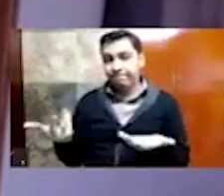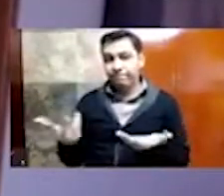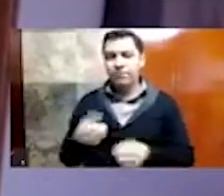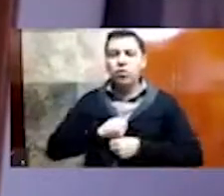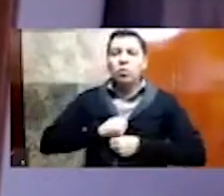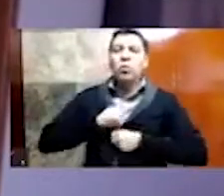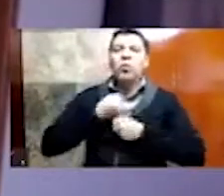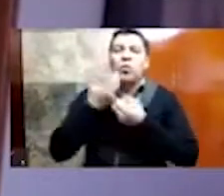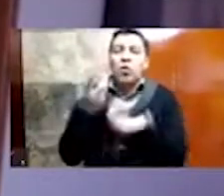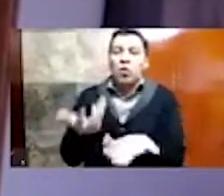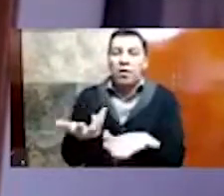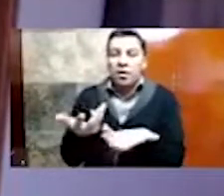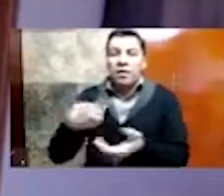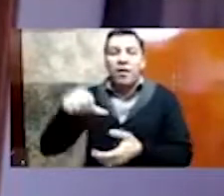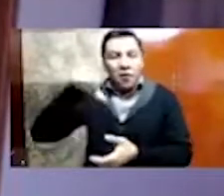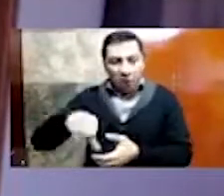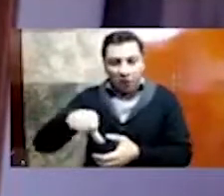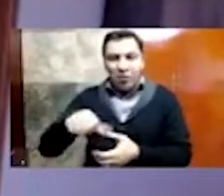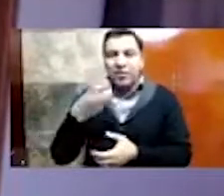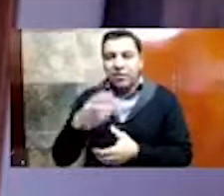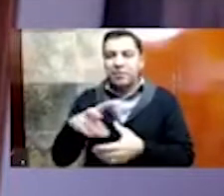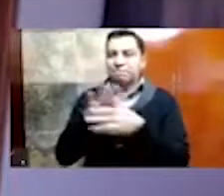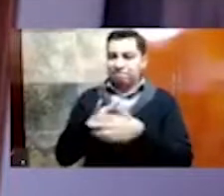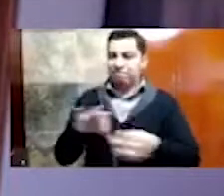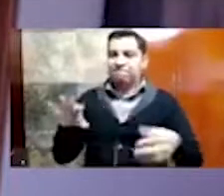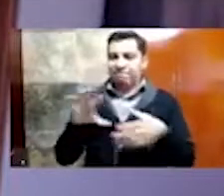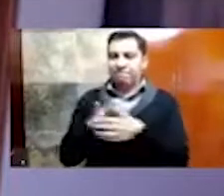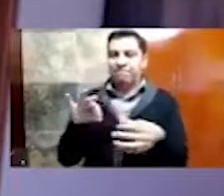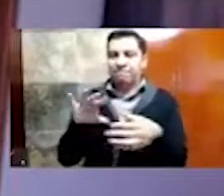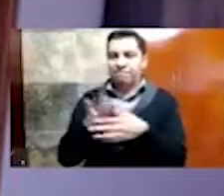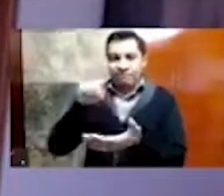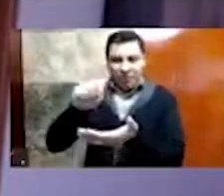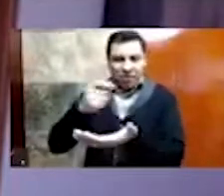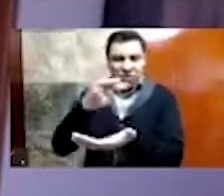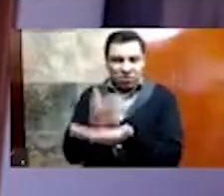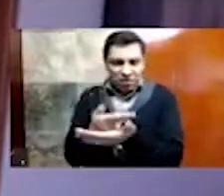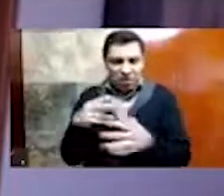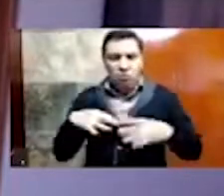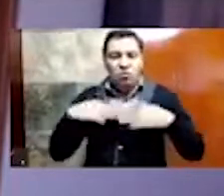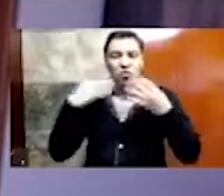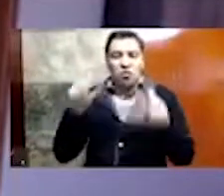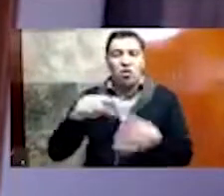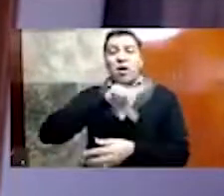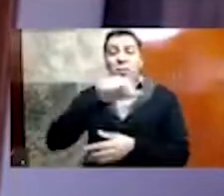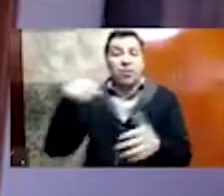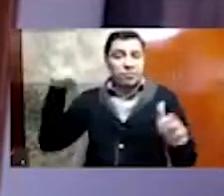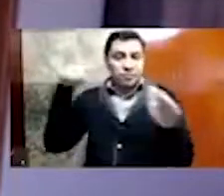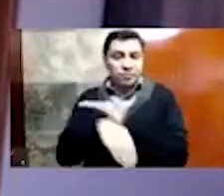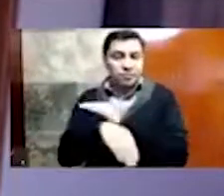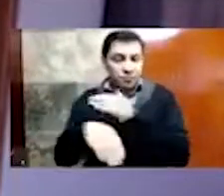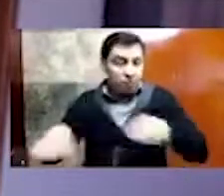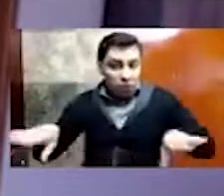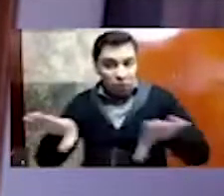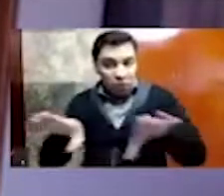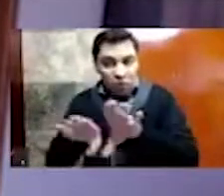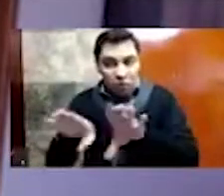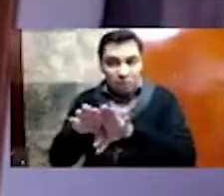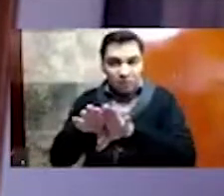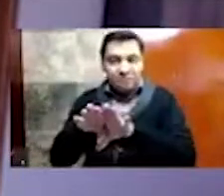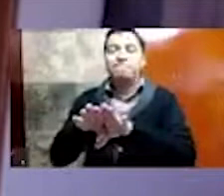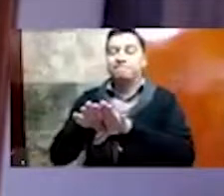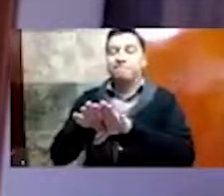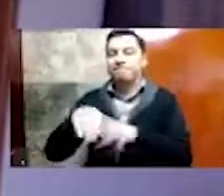los temas que estarán presentes en las charlas, que estoy segura que serán conducidas magníficamente por la doctora